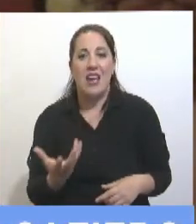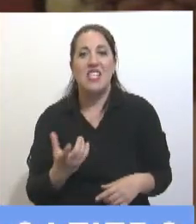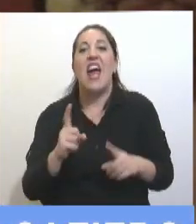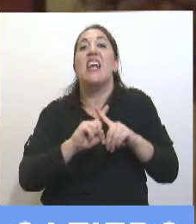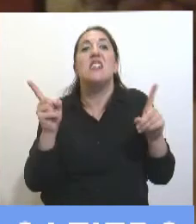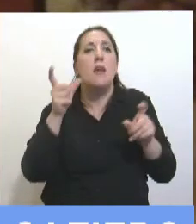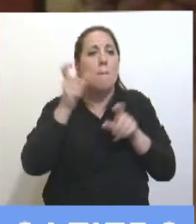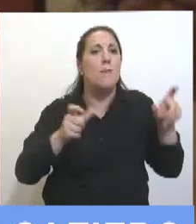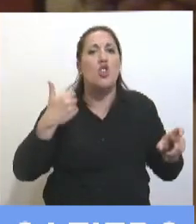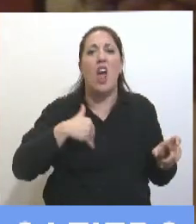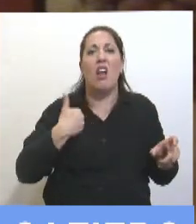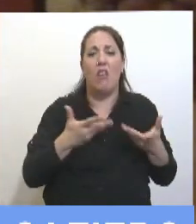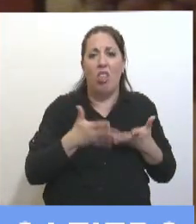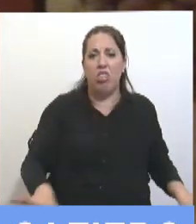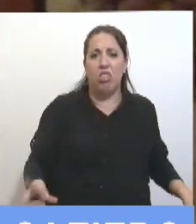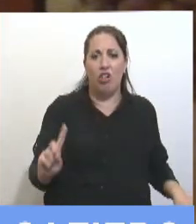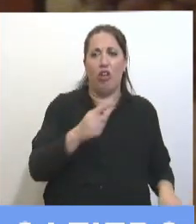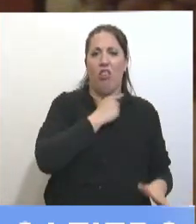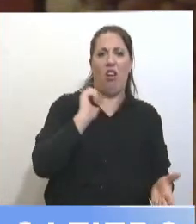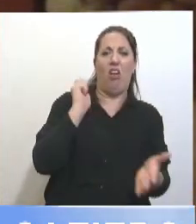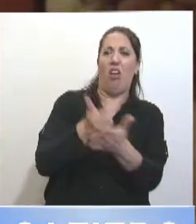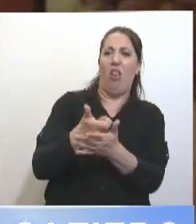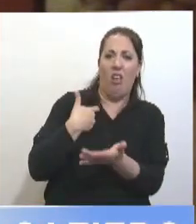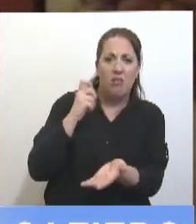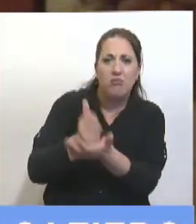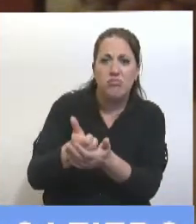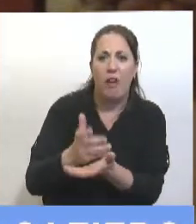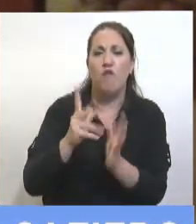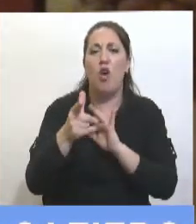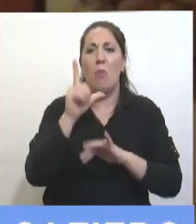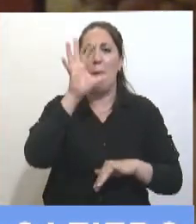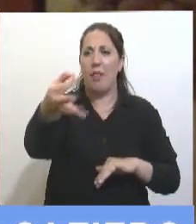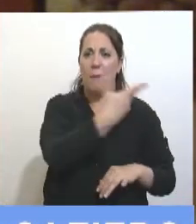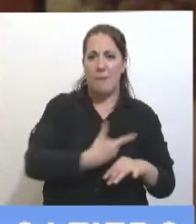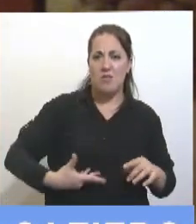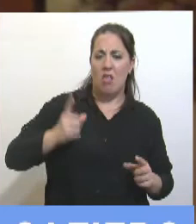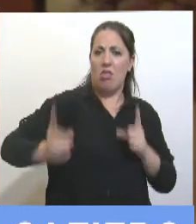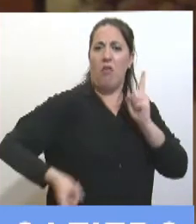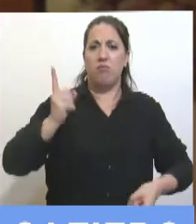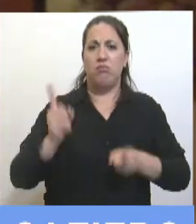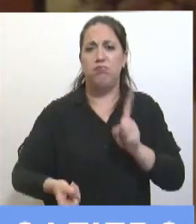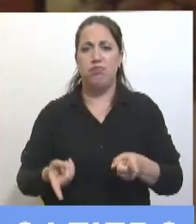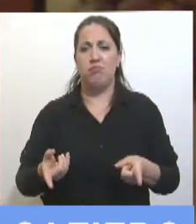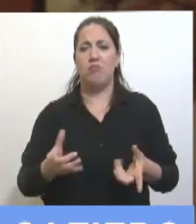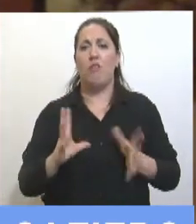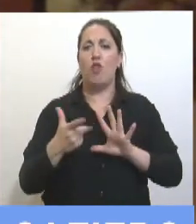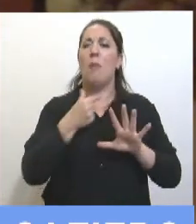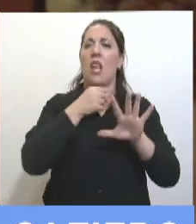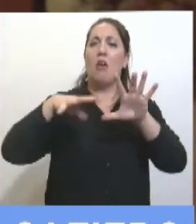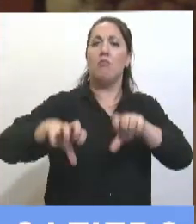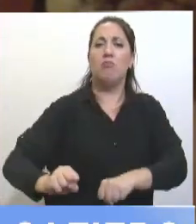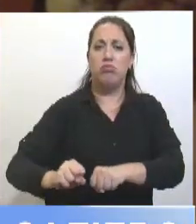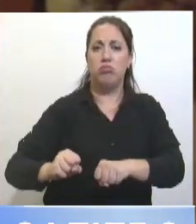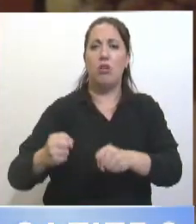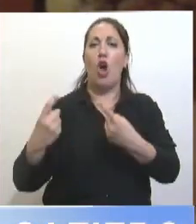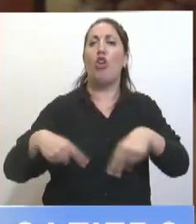argentinos quieren invertir con esta muestra de autoritarismo. Con esta muestra de apropiación